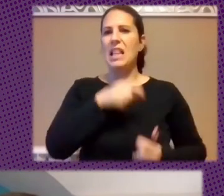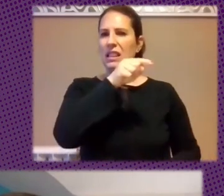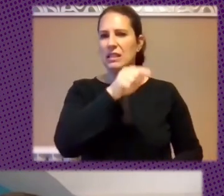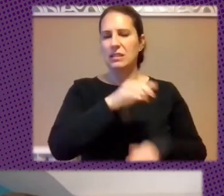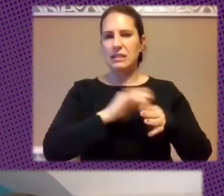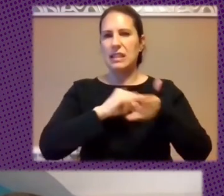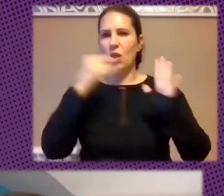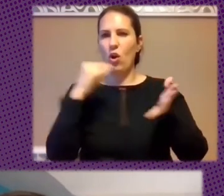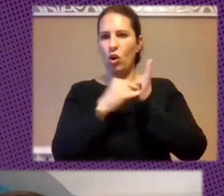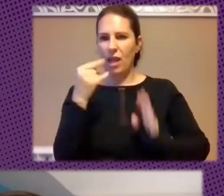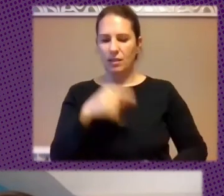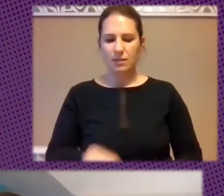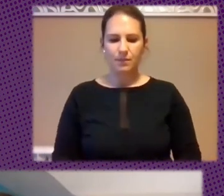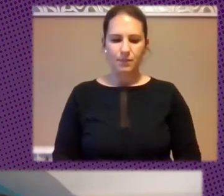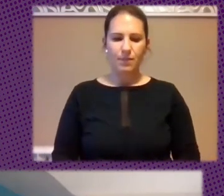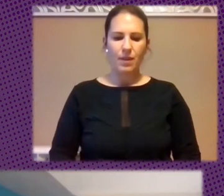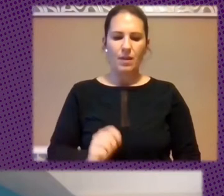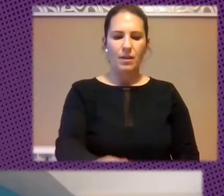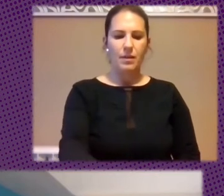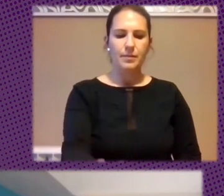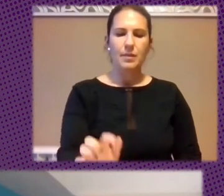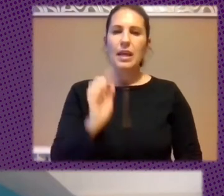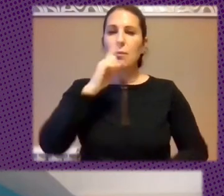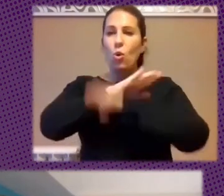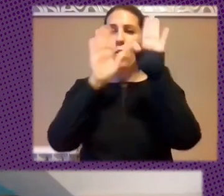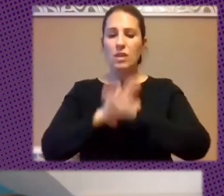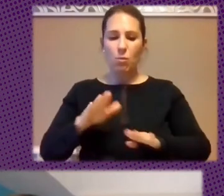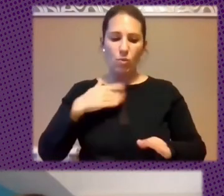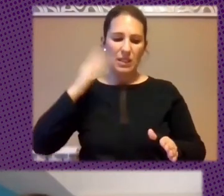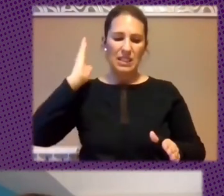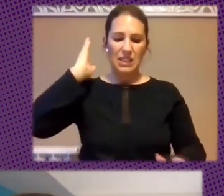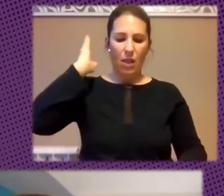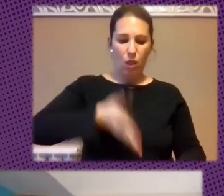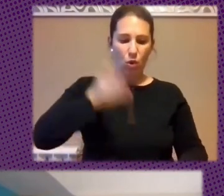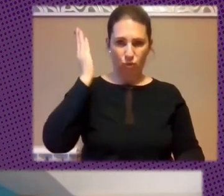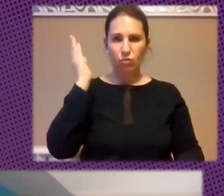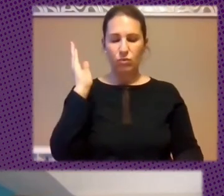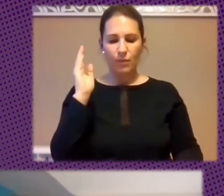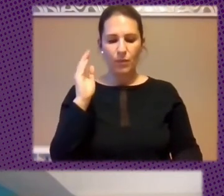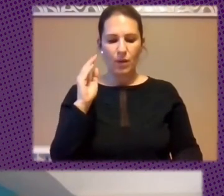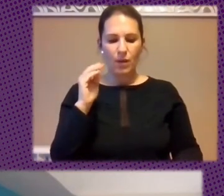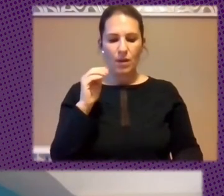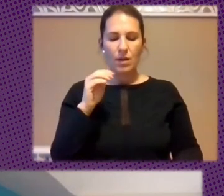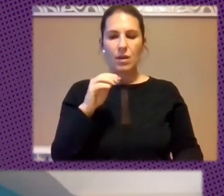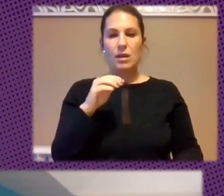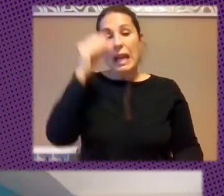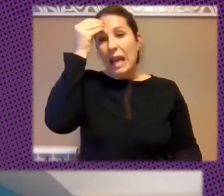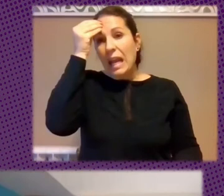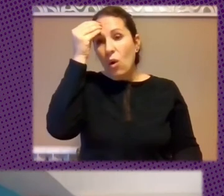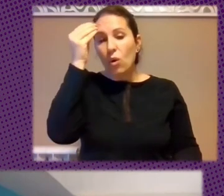Tecnologías Extractivas Y Por último La Sanción Bueno Creo Que No Hay Mucho Que Nosotros